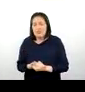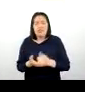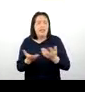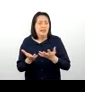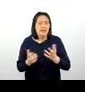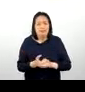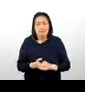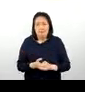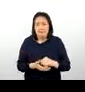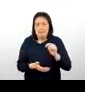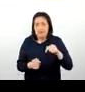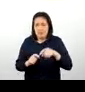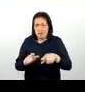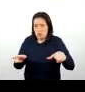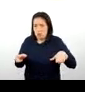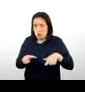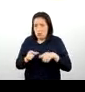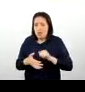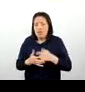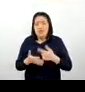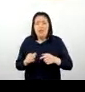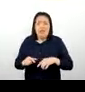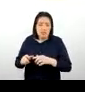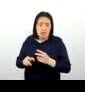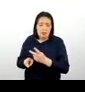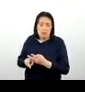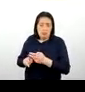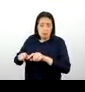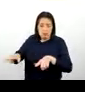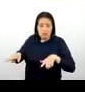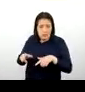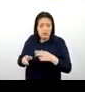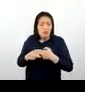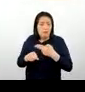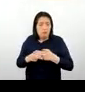de esta zona la Reserva Nacional de Pampas Galeras,